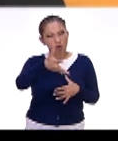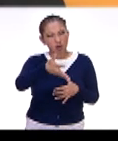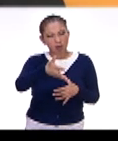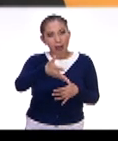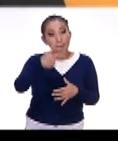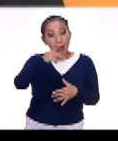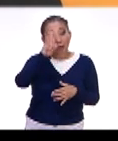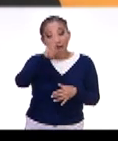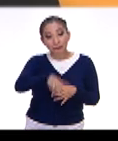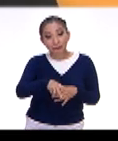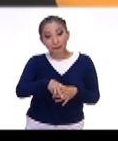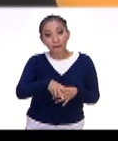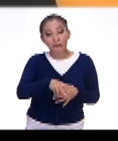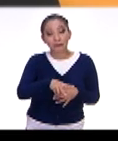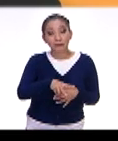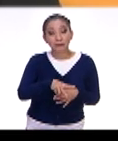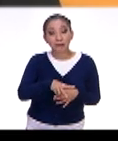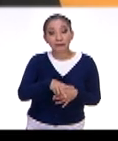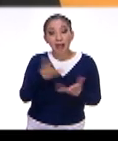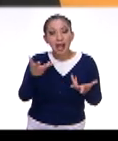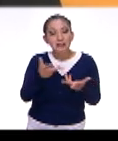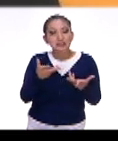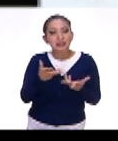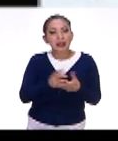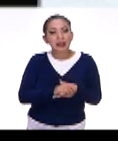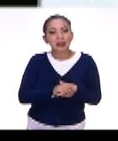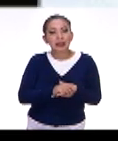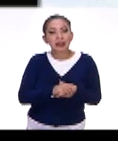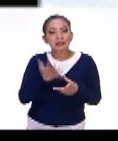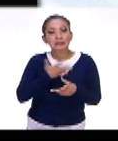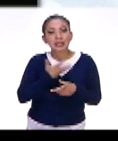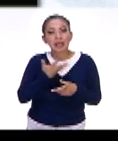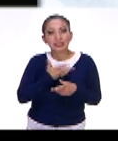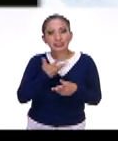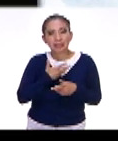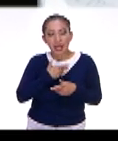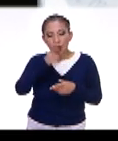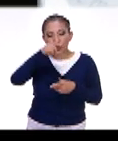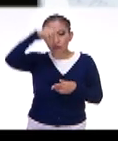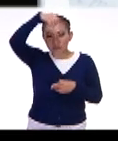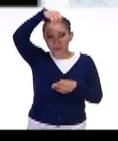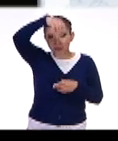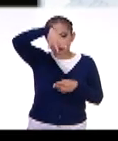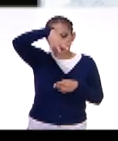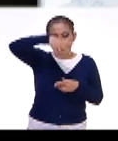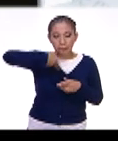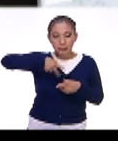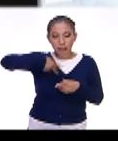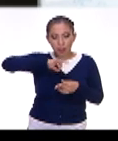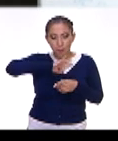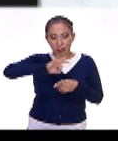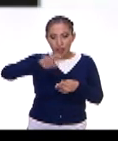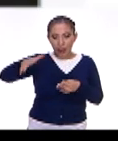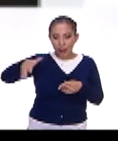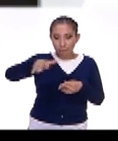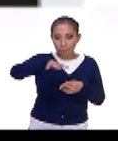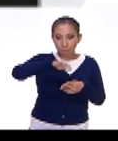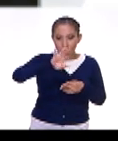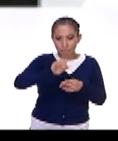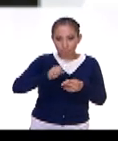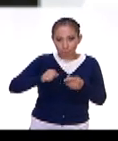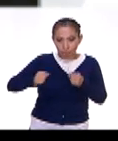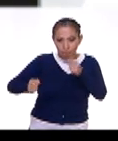pero en realidad lo que hace es, tiene un emisor de luz y el público puede mover una manivela